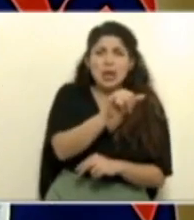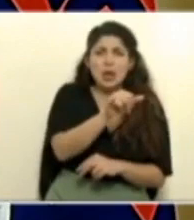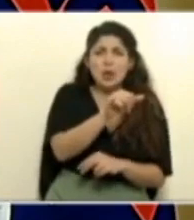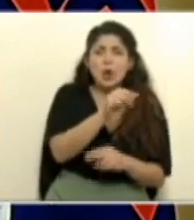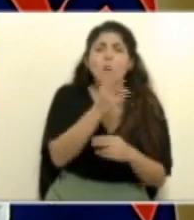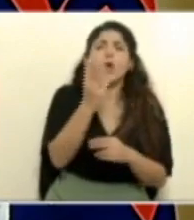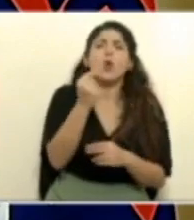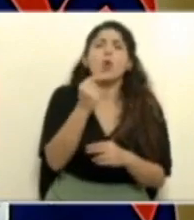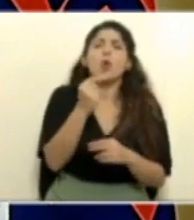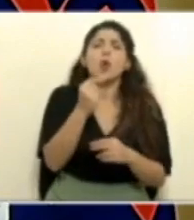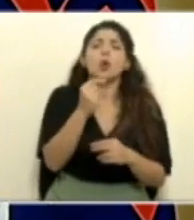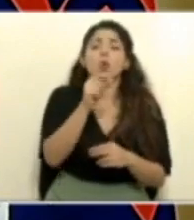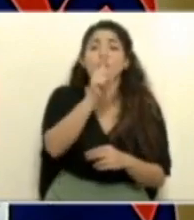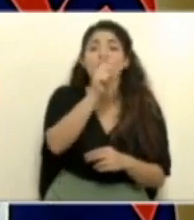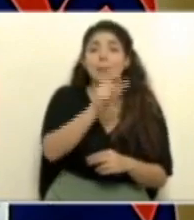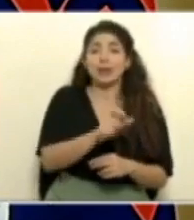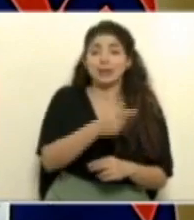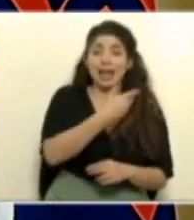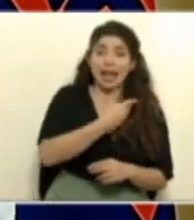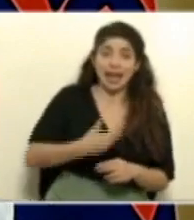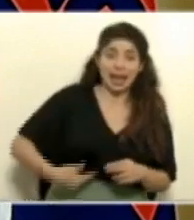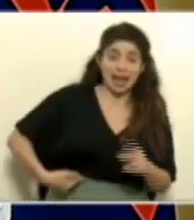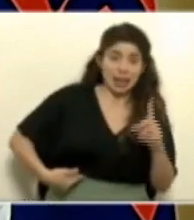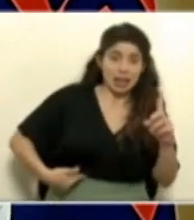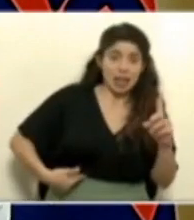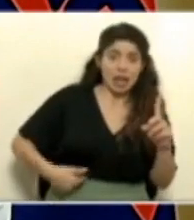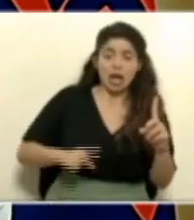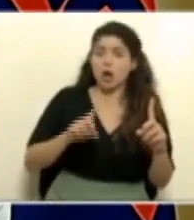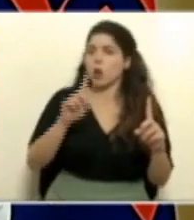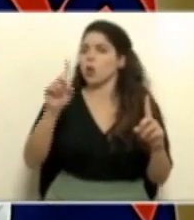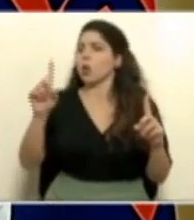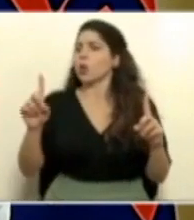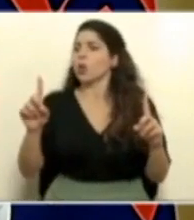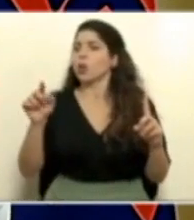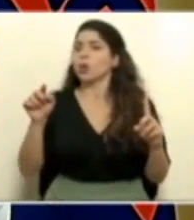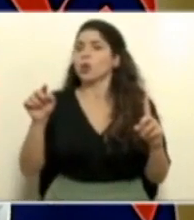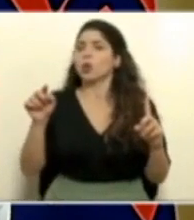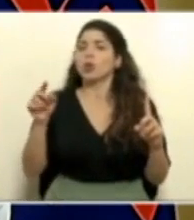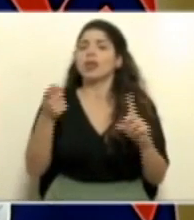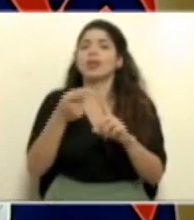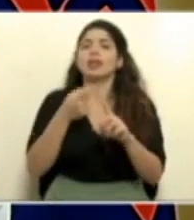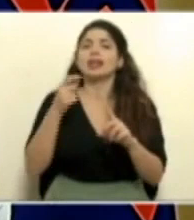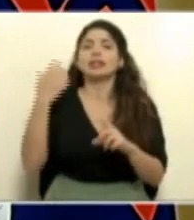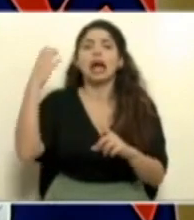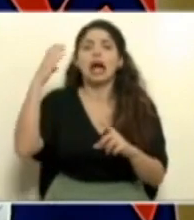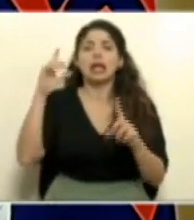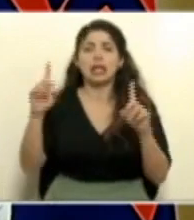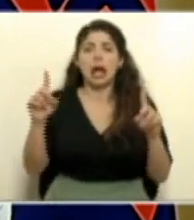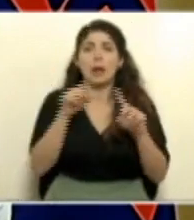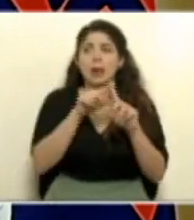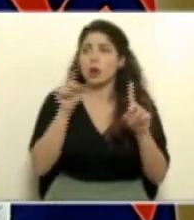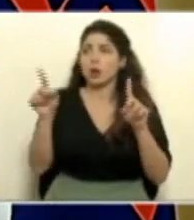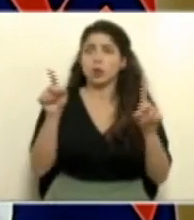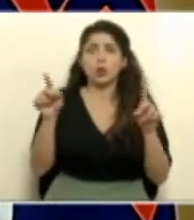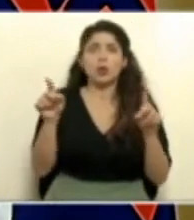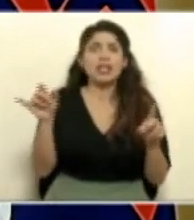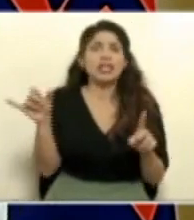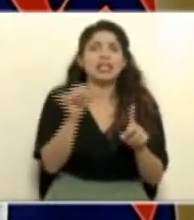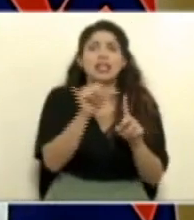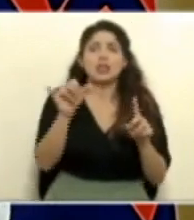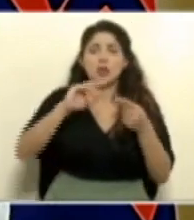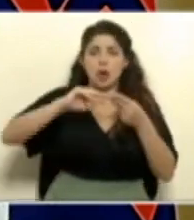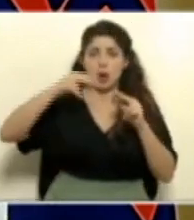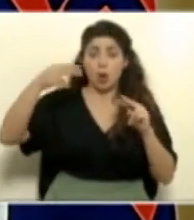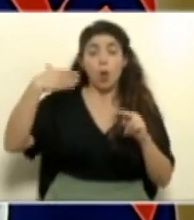eran compartidos por un paciente en Heredia y otro paciente cuya muestra fue referida del huarco de Cartago. Cuando nosotros